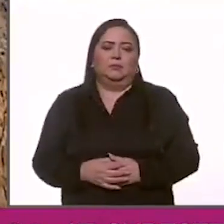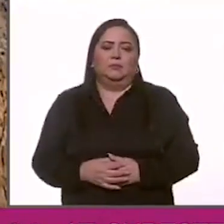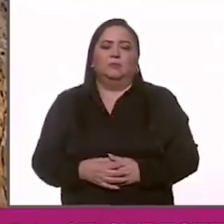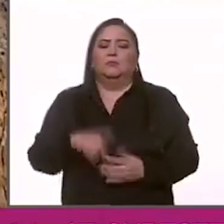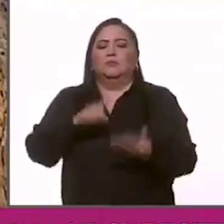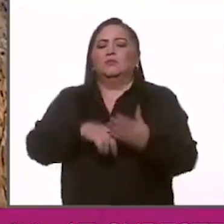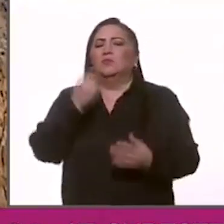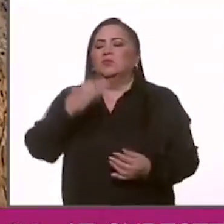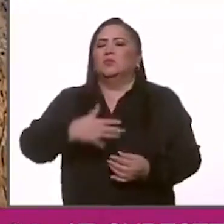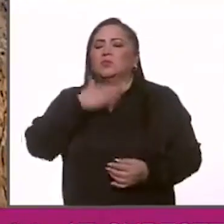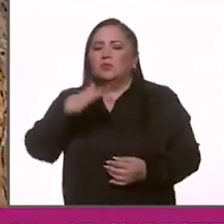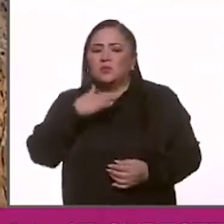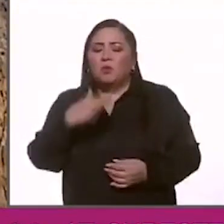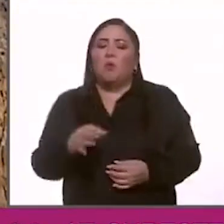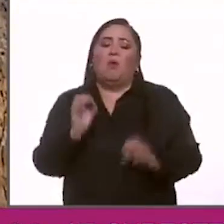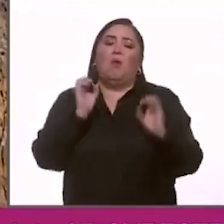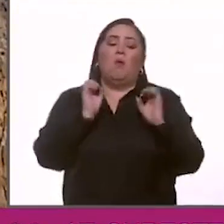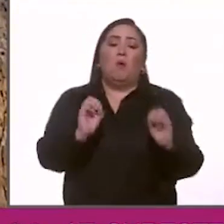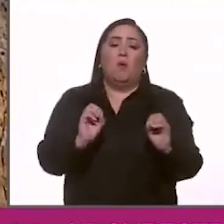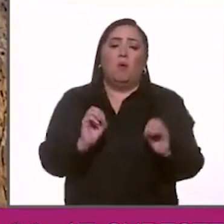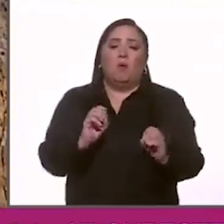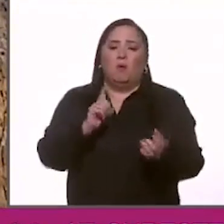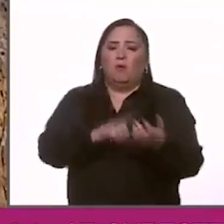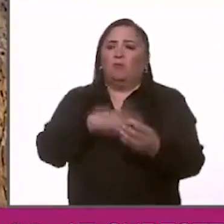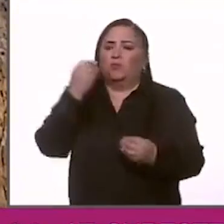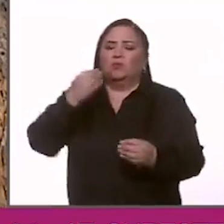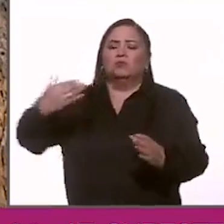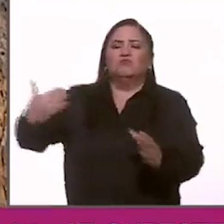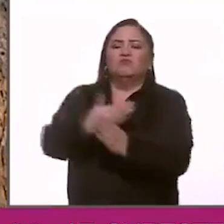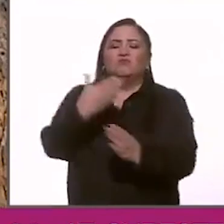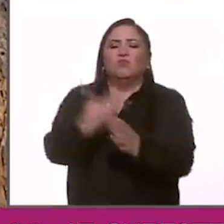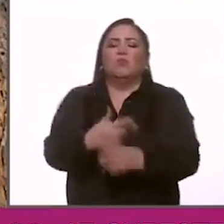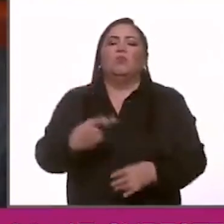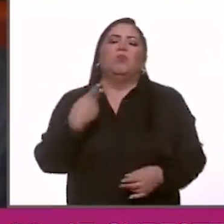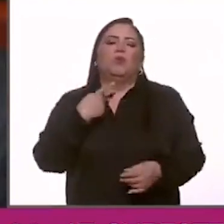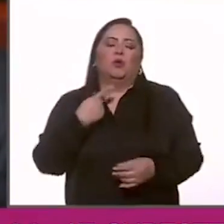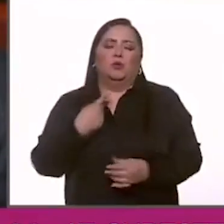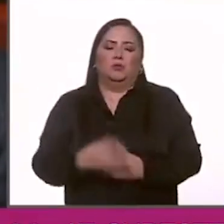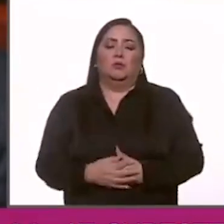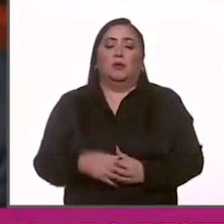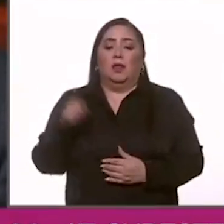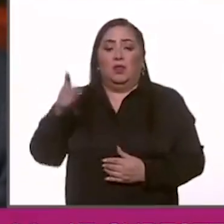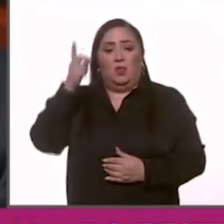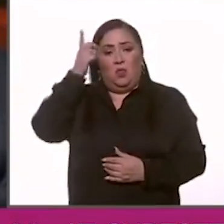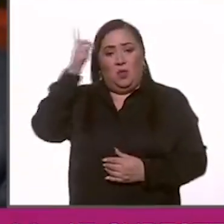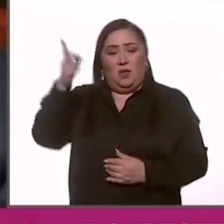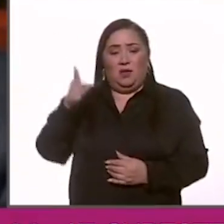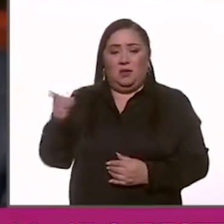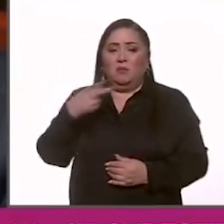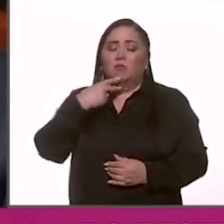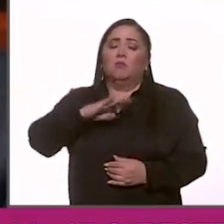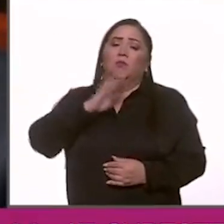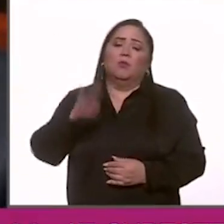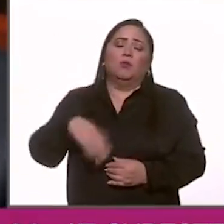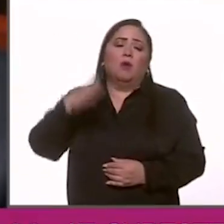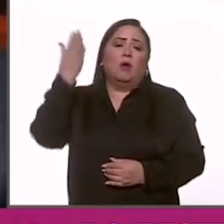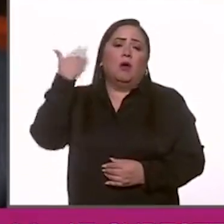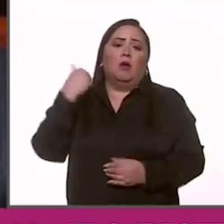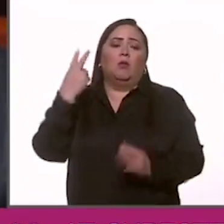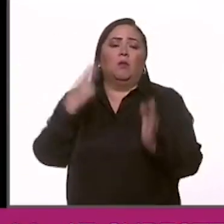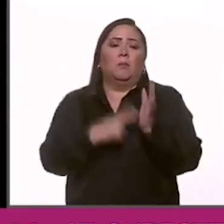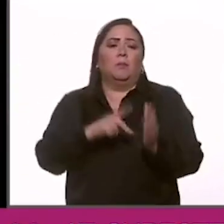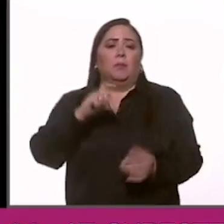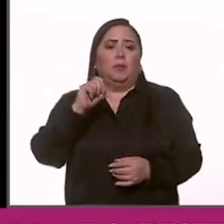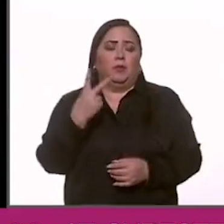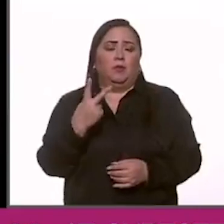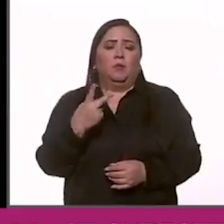La corrupción o que hay mucho manoseo político en este asunto. El dueño de Penmont murió impune en 2022.